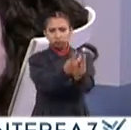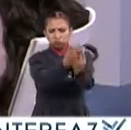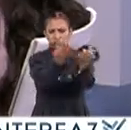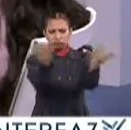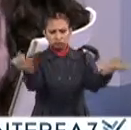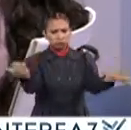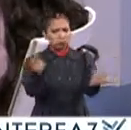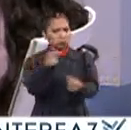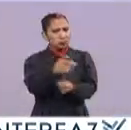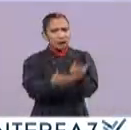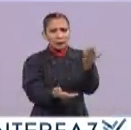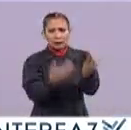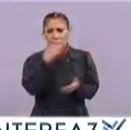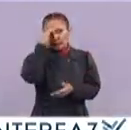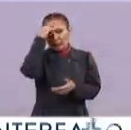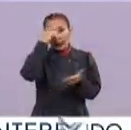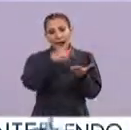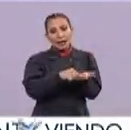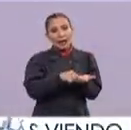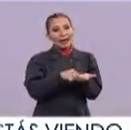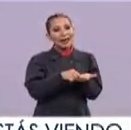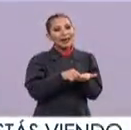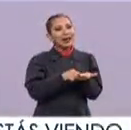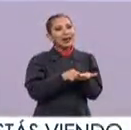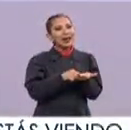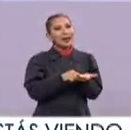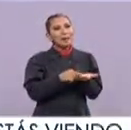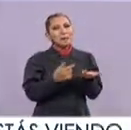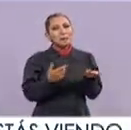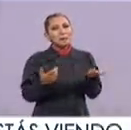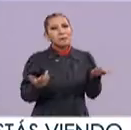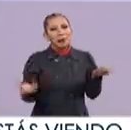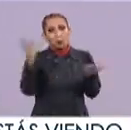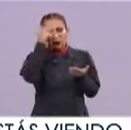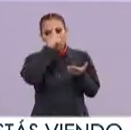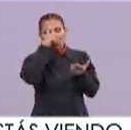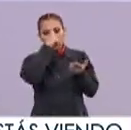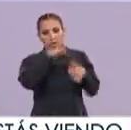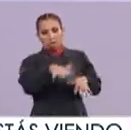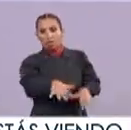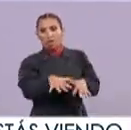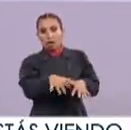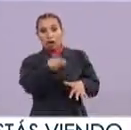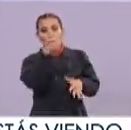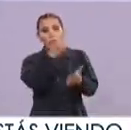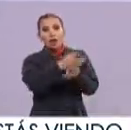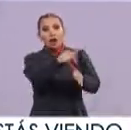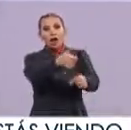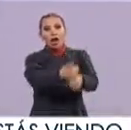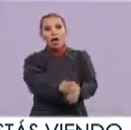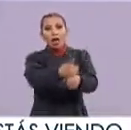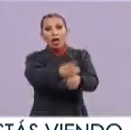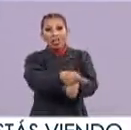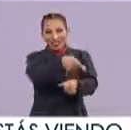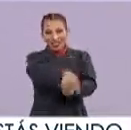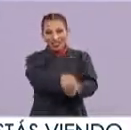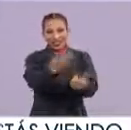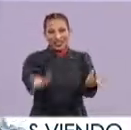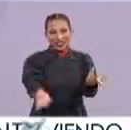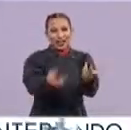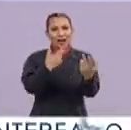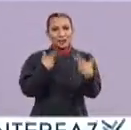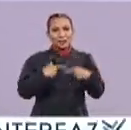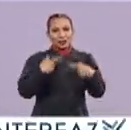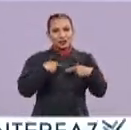muy amplio A veces uno podría pensar que el impacto psicológico o emocional son a las que sufrieron alguna afectación Ya decíamos material